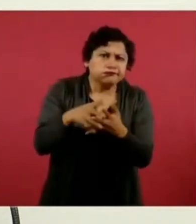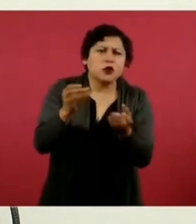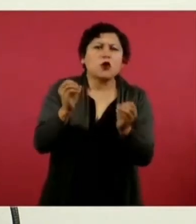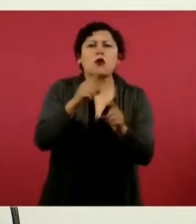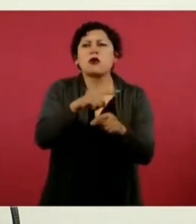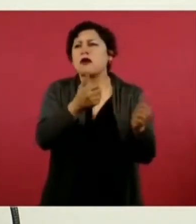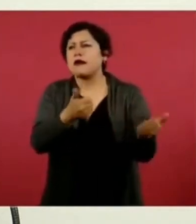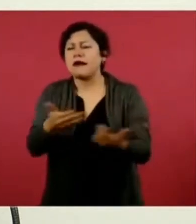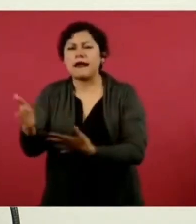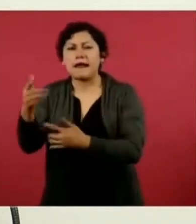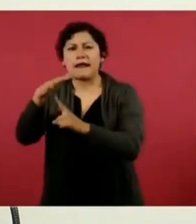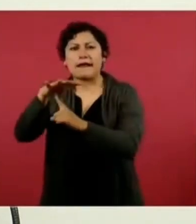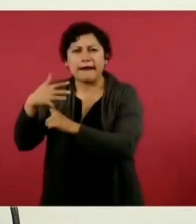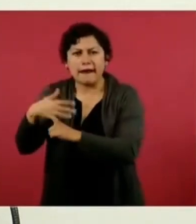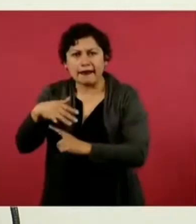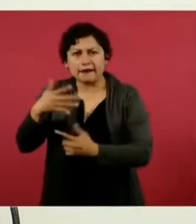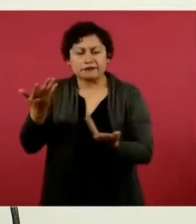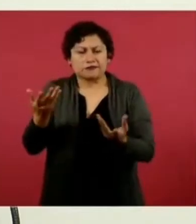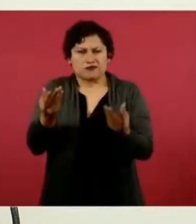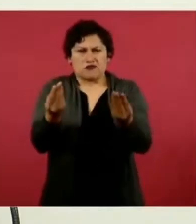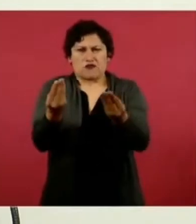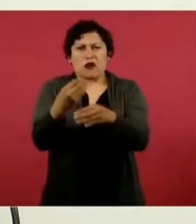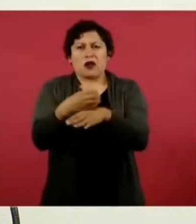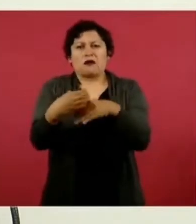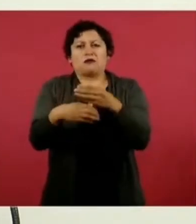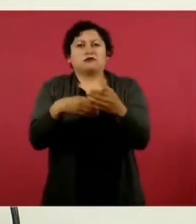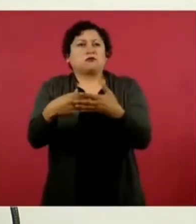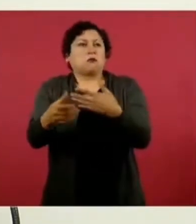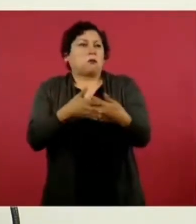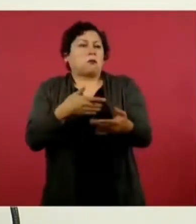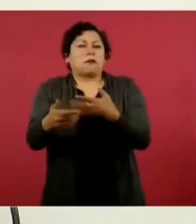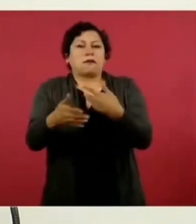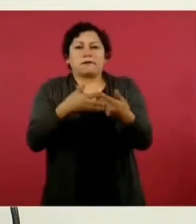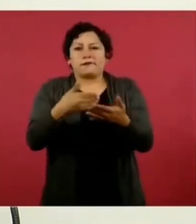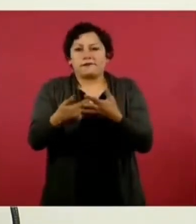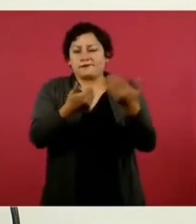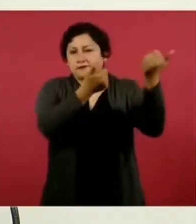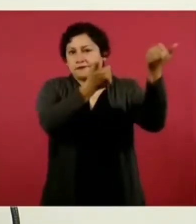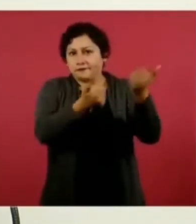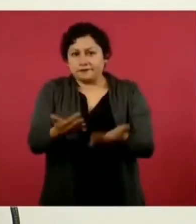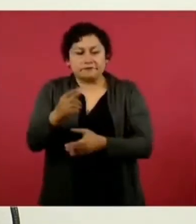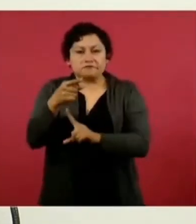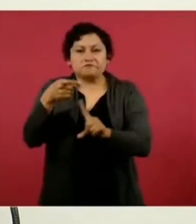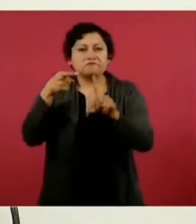equipo sofisticado para atender